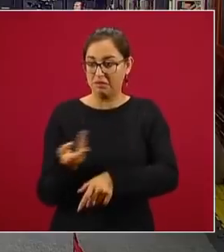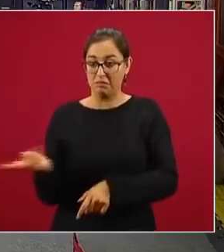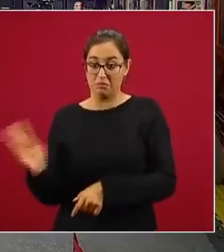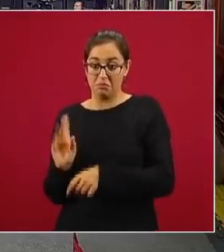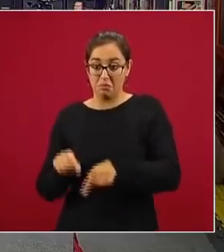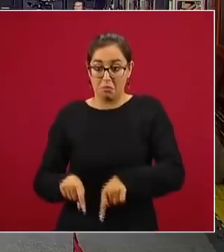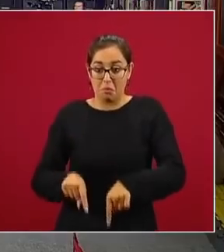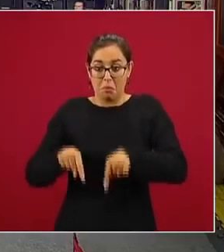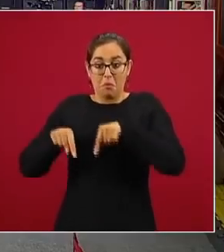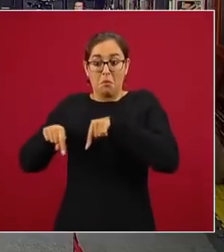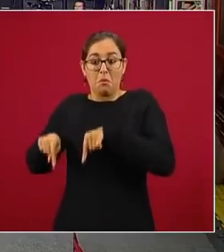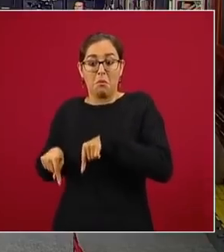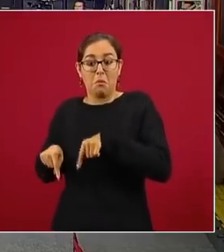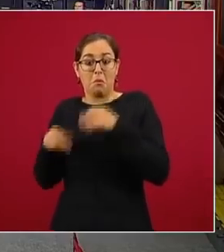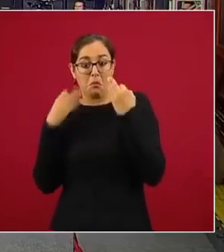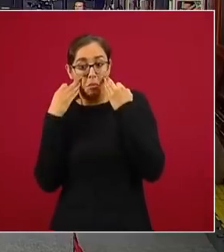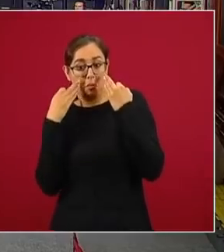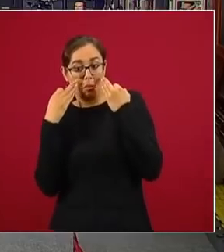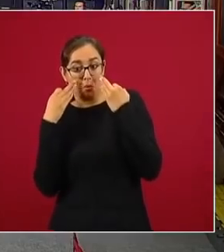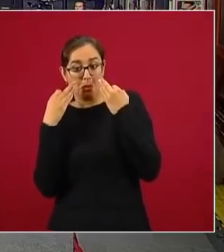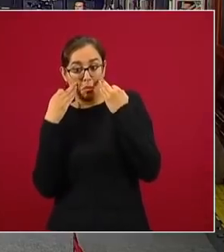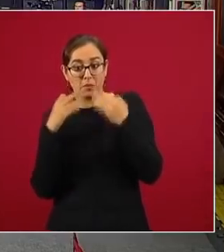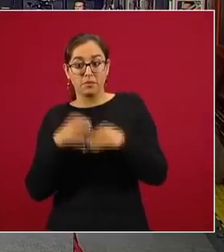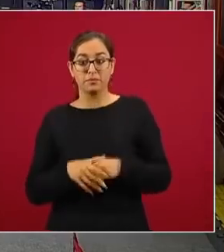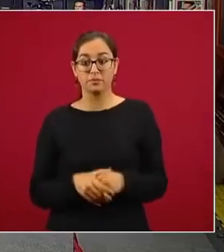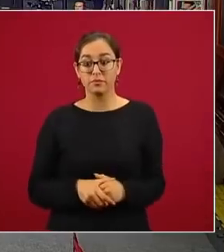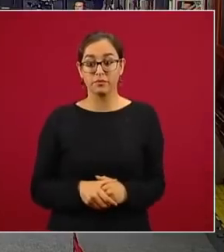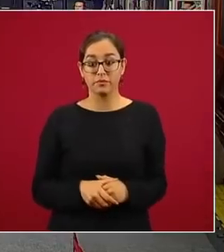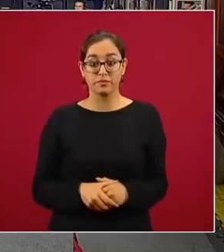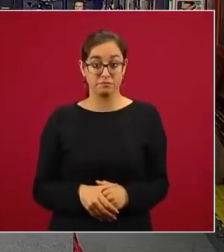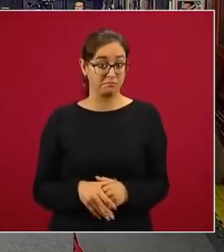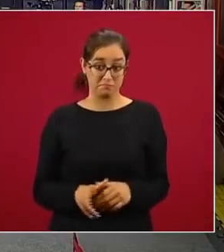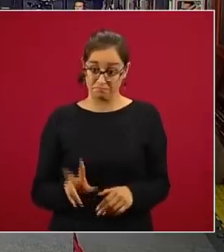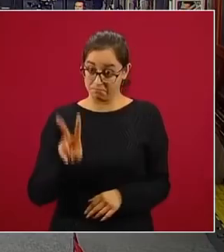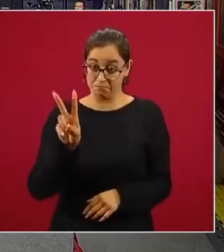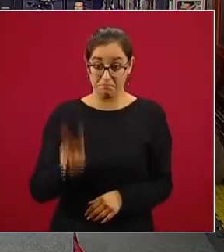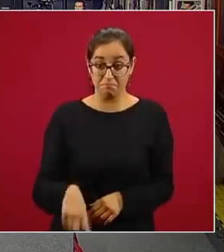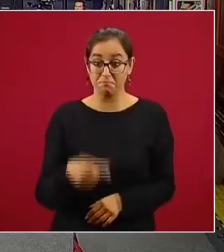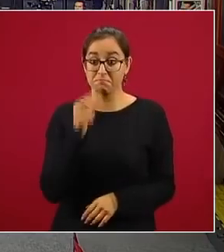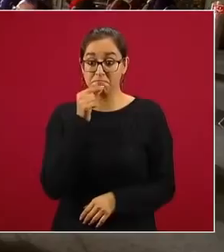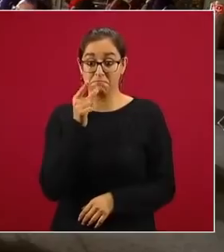y actuó muy bien la Guardia,